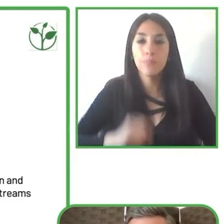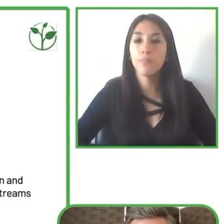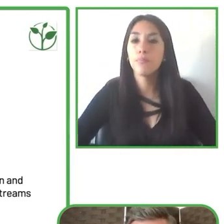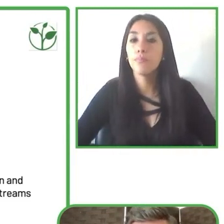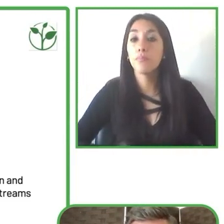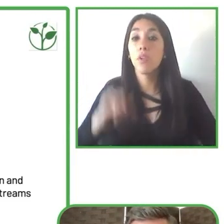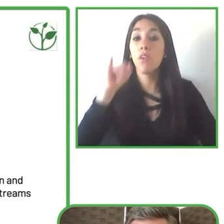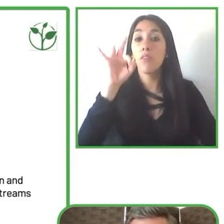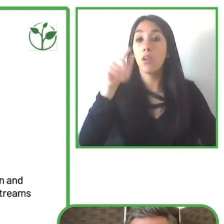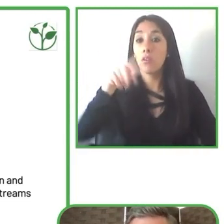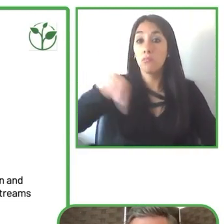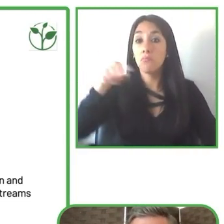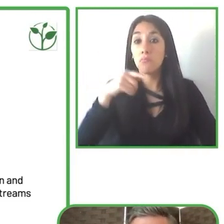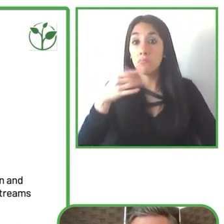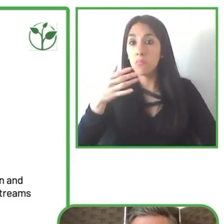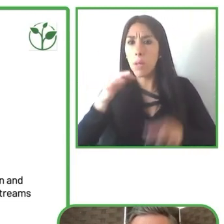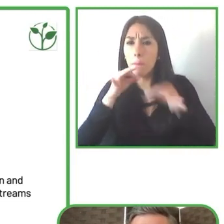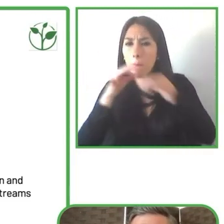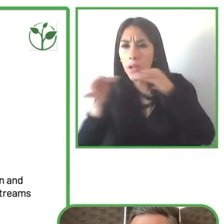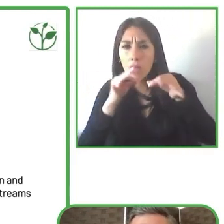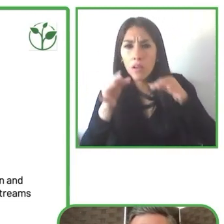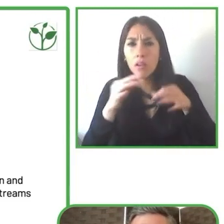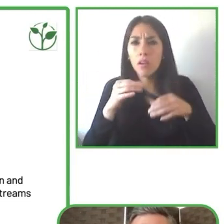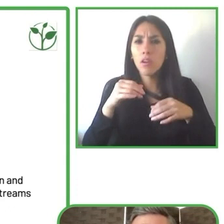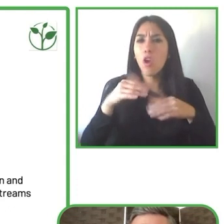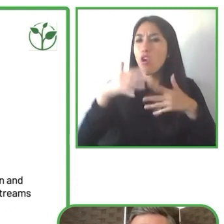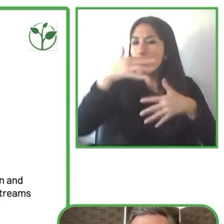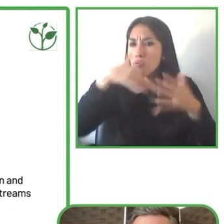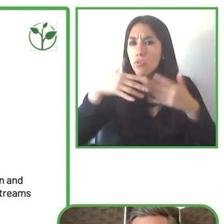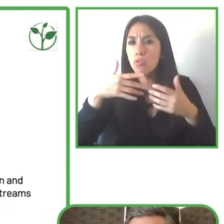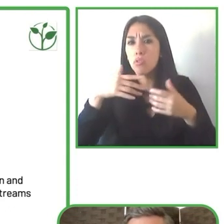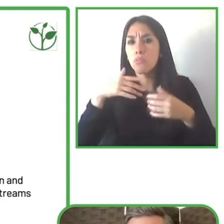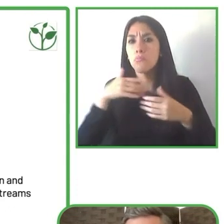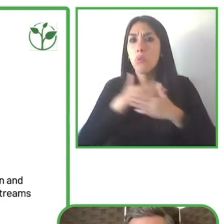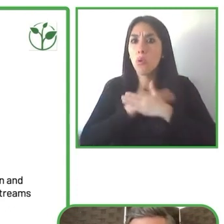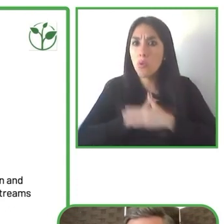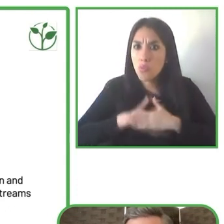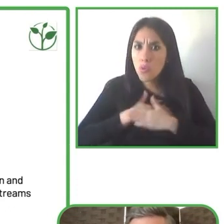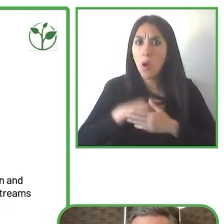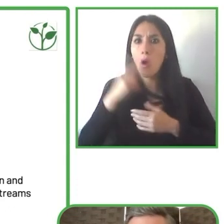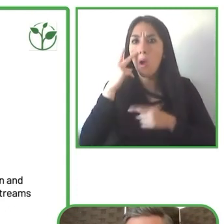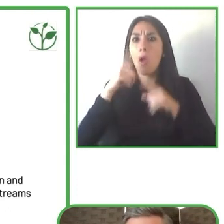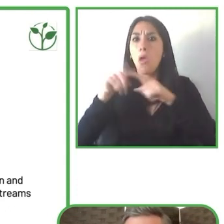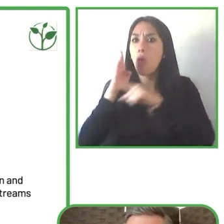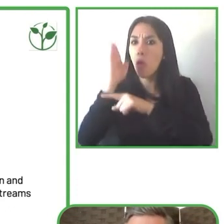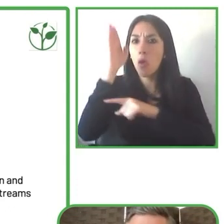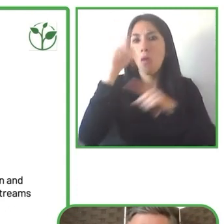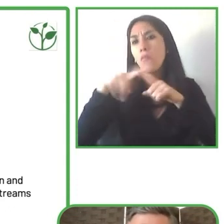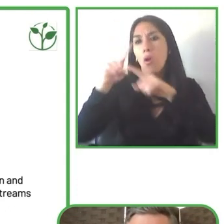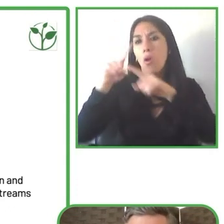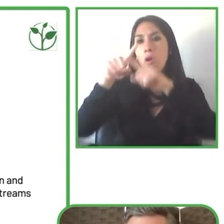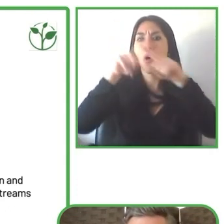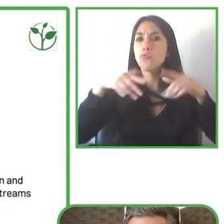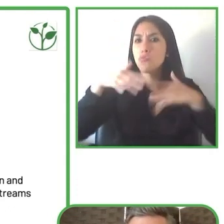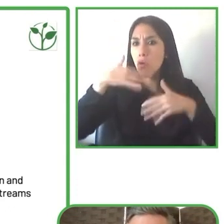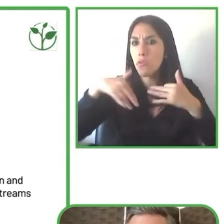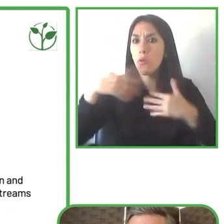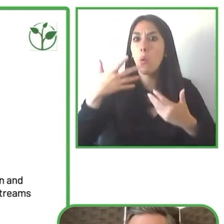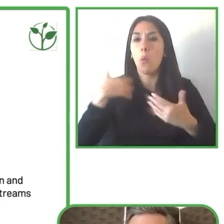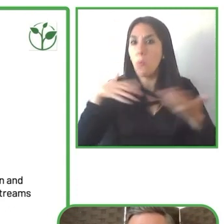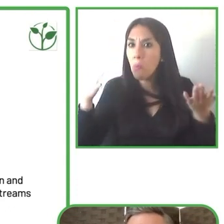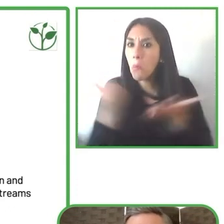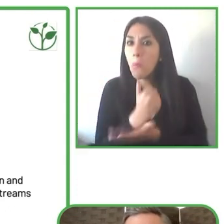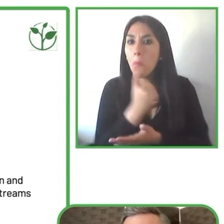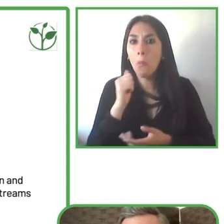tour ya sea de deportes que se adapten también educar en diferentes puntos que